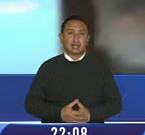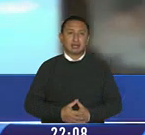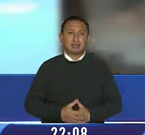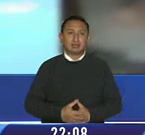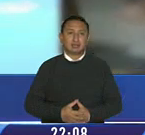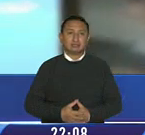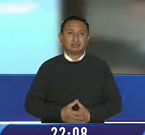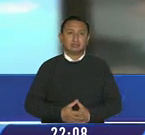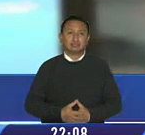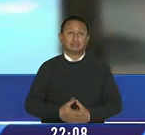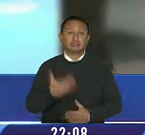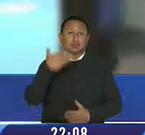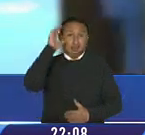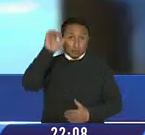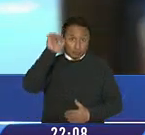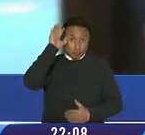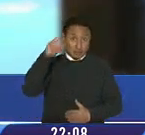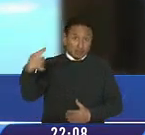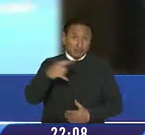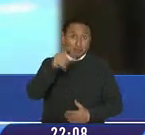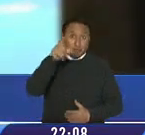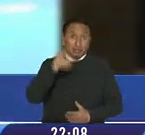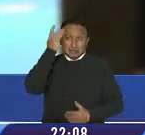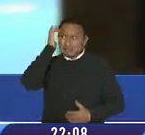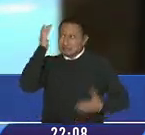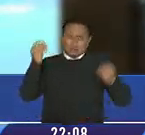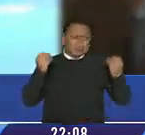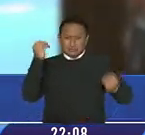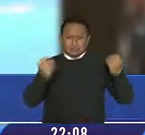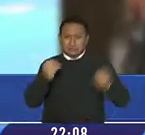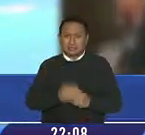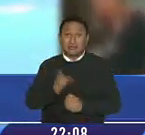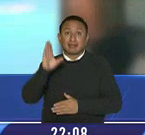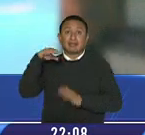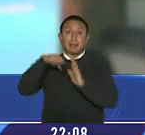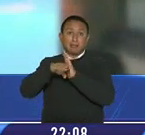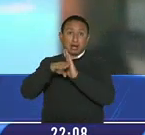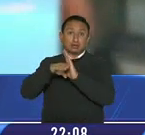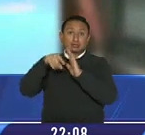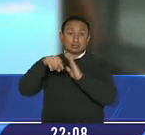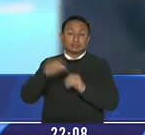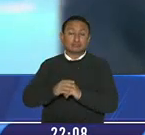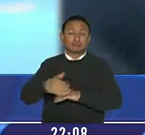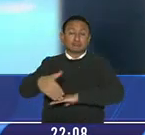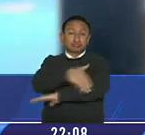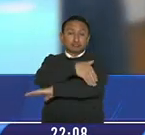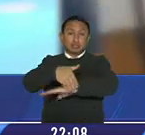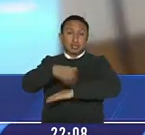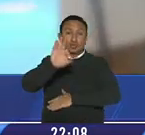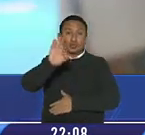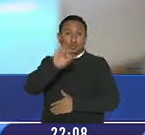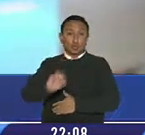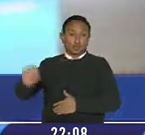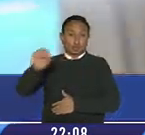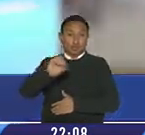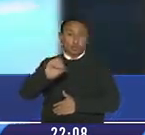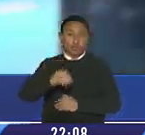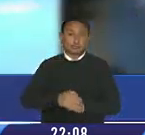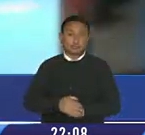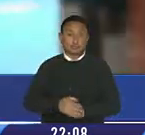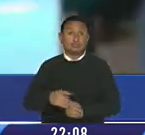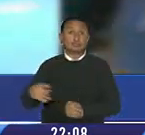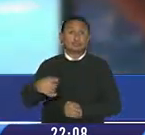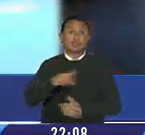En el video se logra divisar la desesperación de una mujer en una entidad bancaria ubicada en la avenida 9 de octubre y José Mascote,